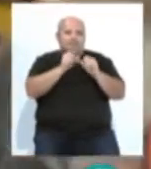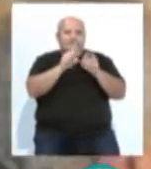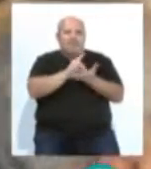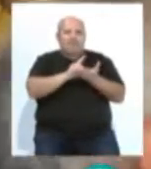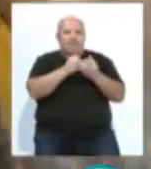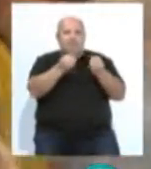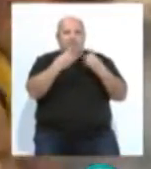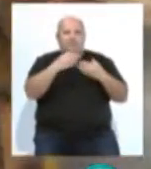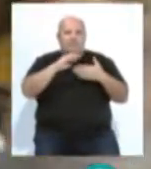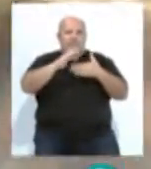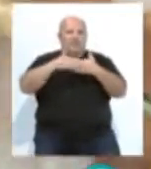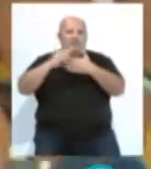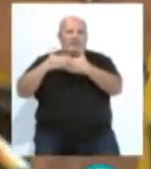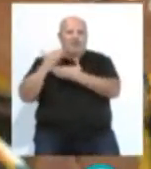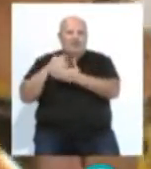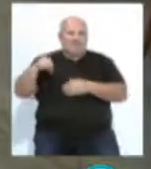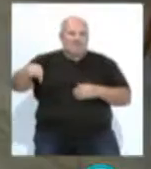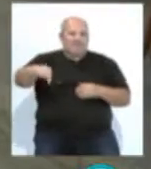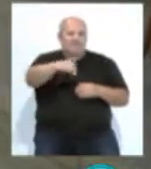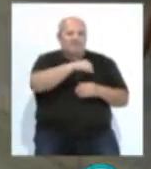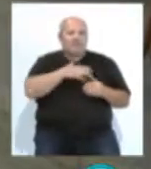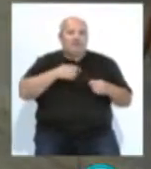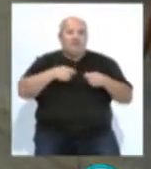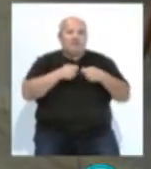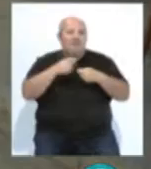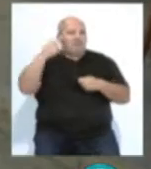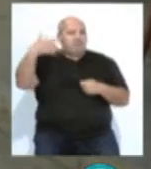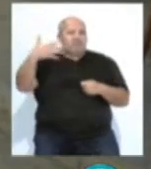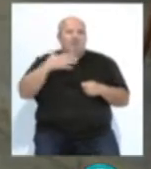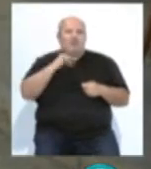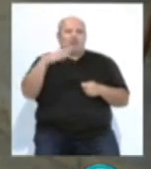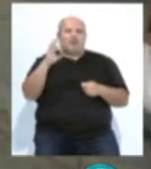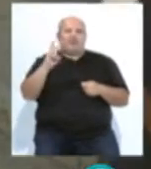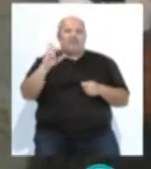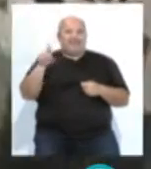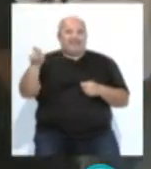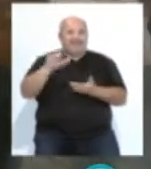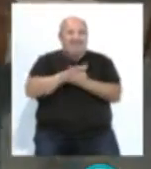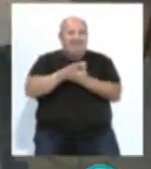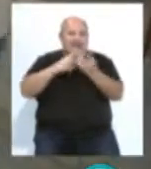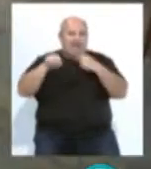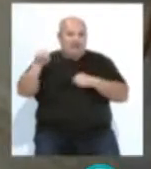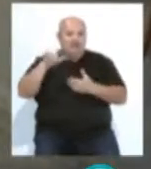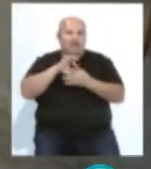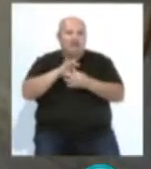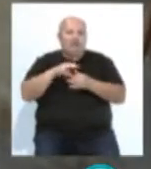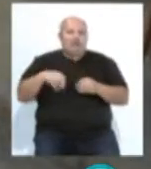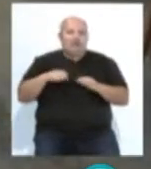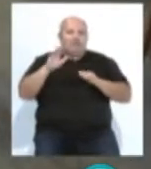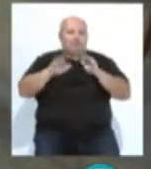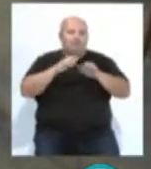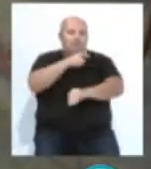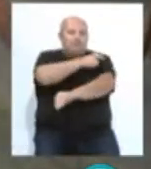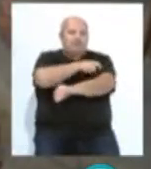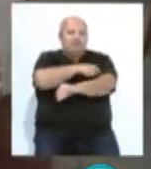tras el cierre de los colegios electorales. La peña flamenca Juanito Villar se convertía en el espacio de encuentro para candidatos y